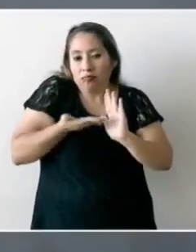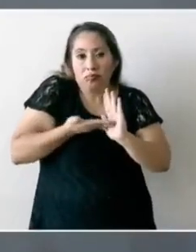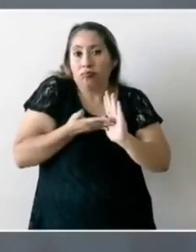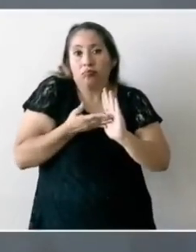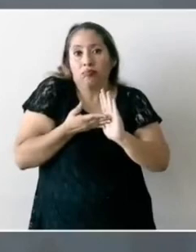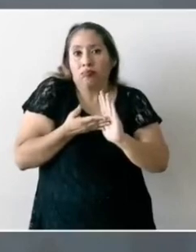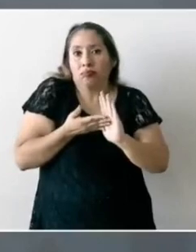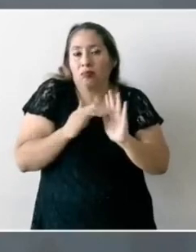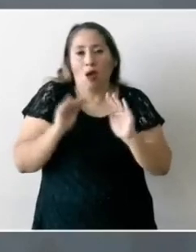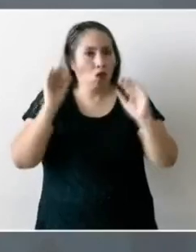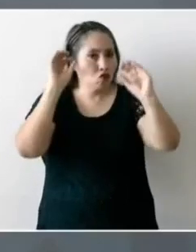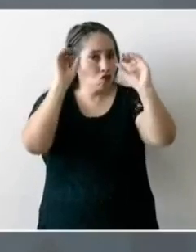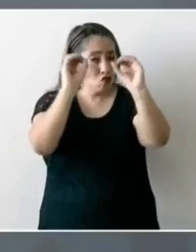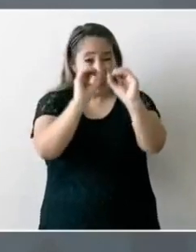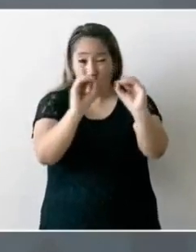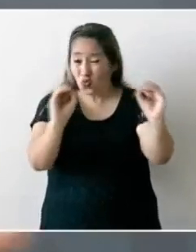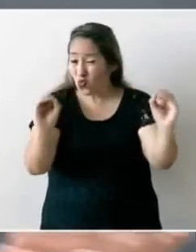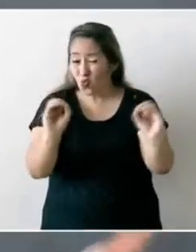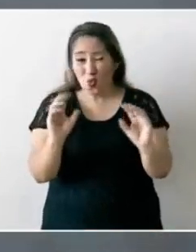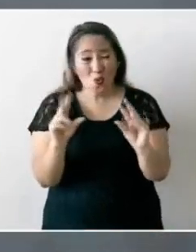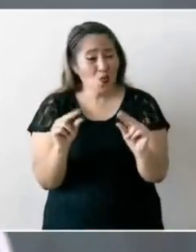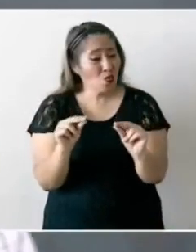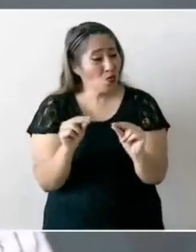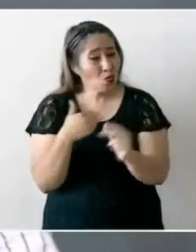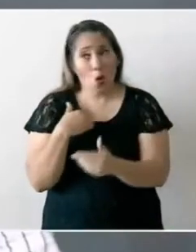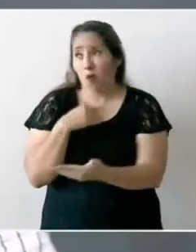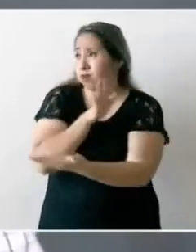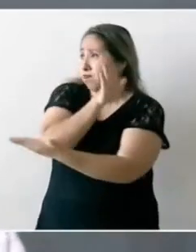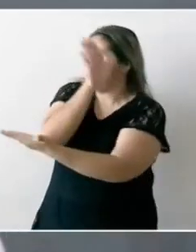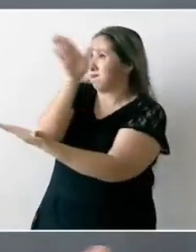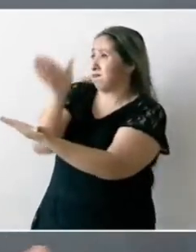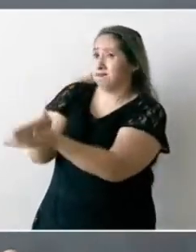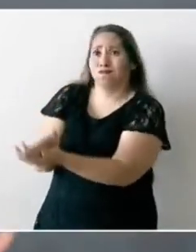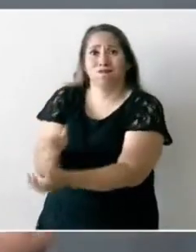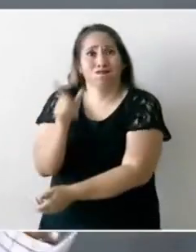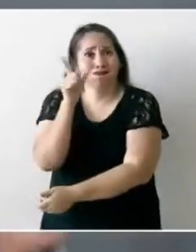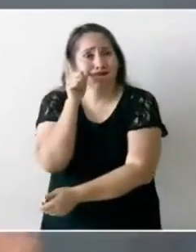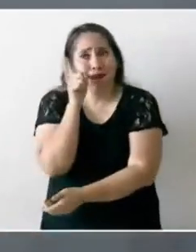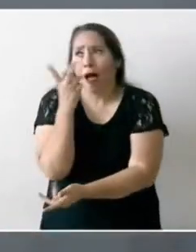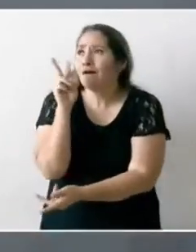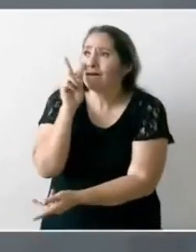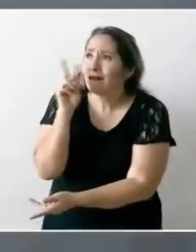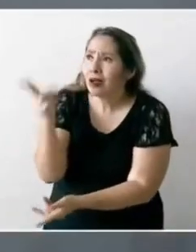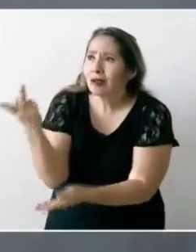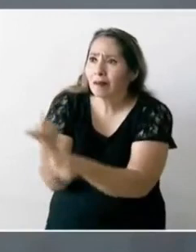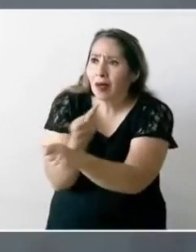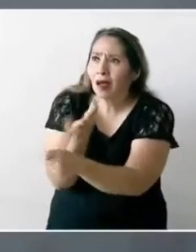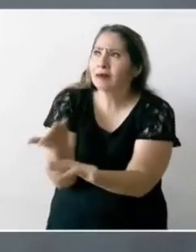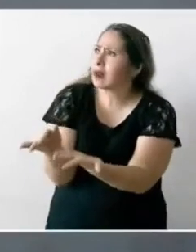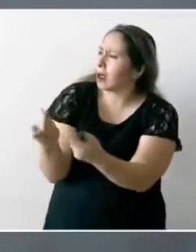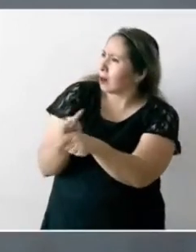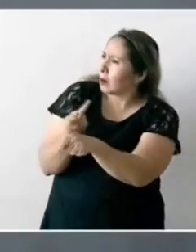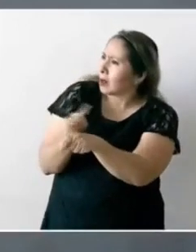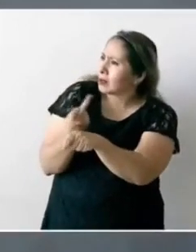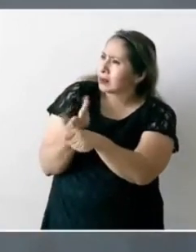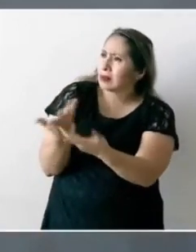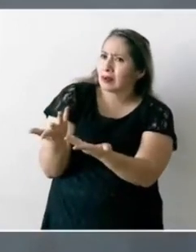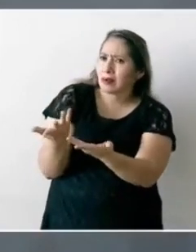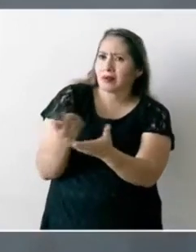dije no tengo que ir a ver de qué se trata